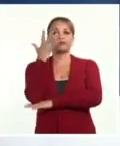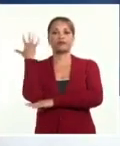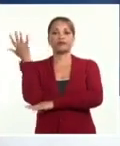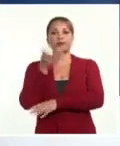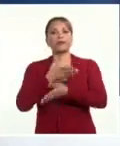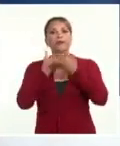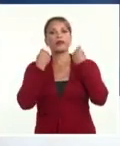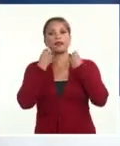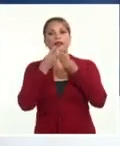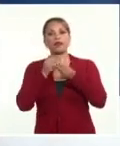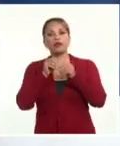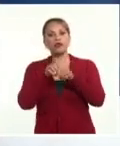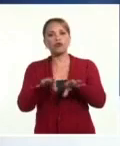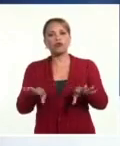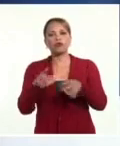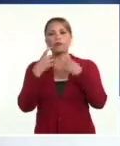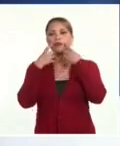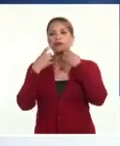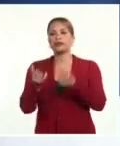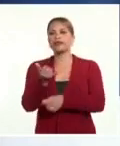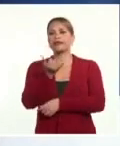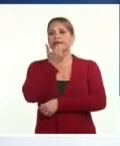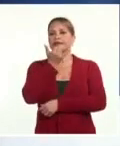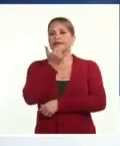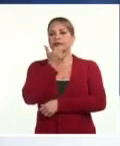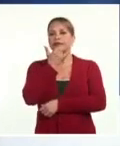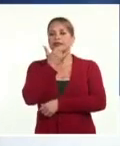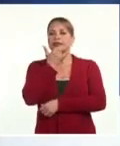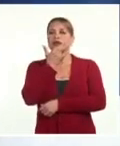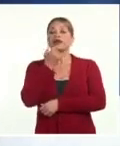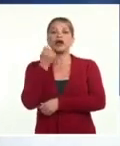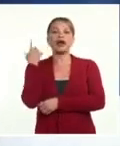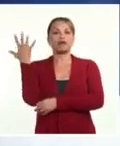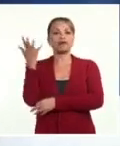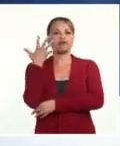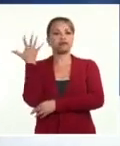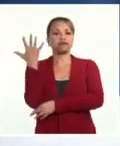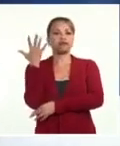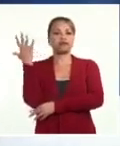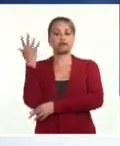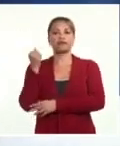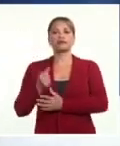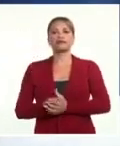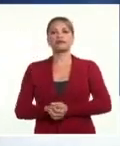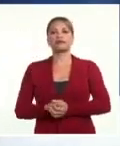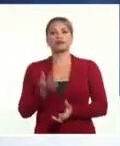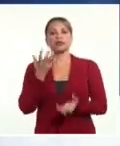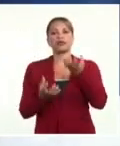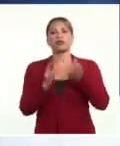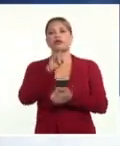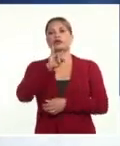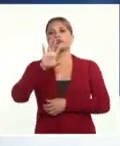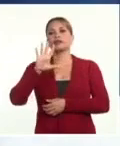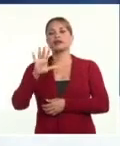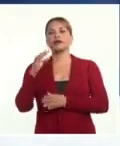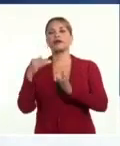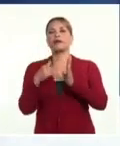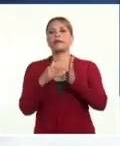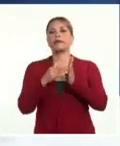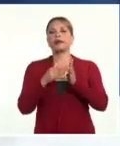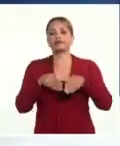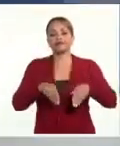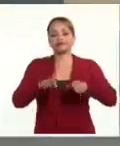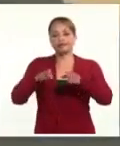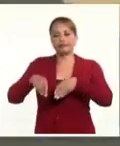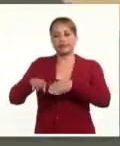fertilidad de los suelos e importantes afectaciones a la fauna. Se han quemado unas 95.000 hectáreas. Expertos